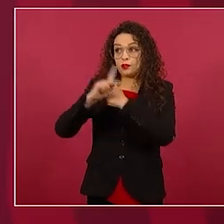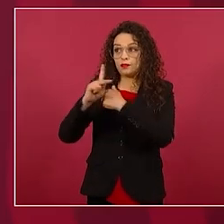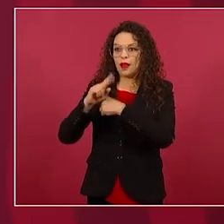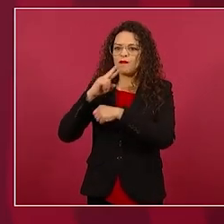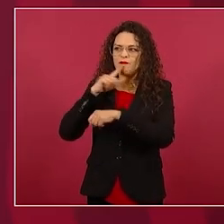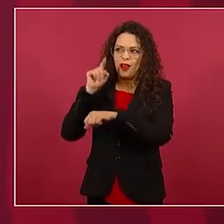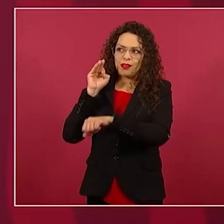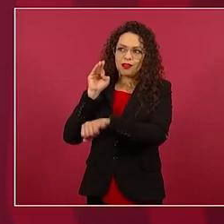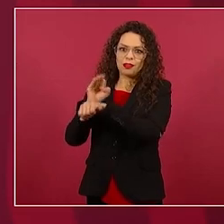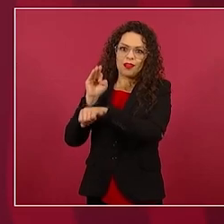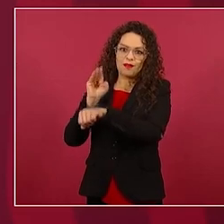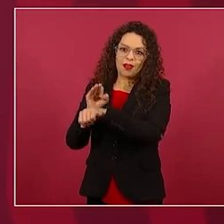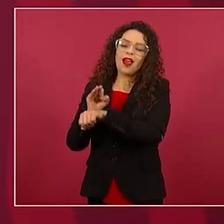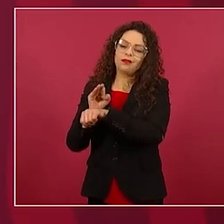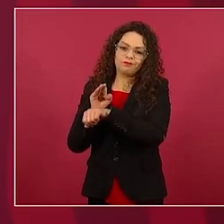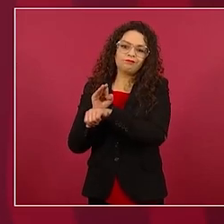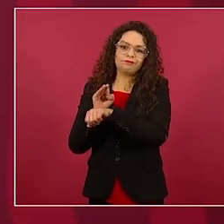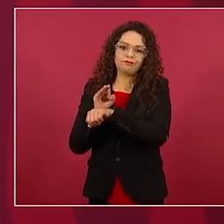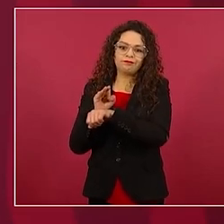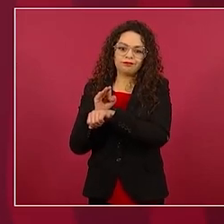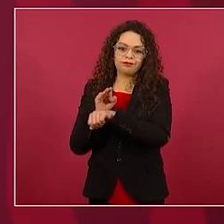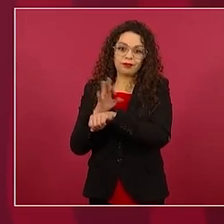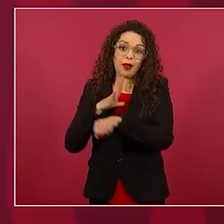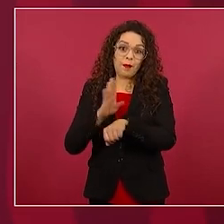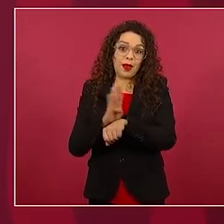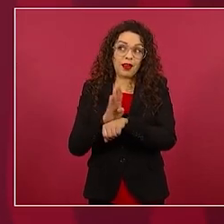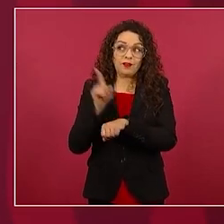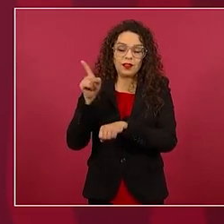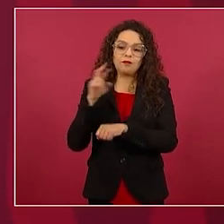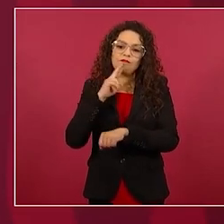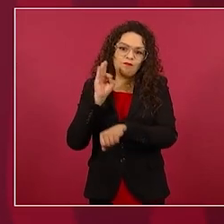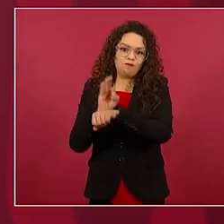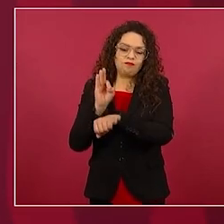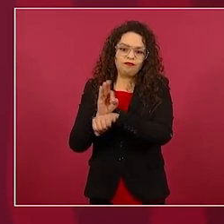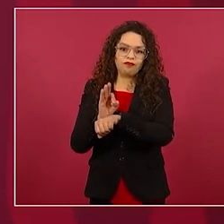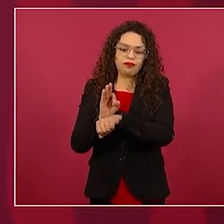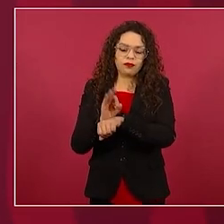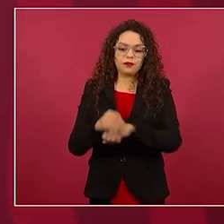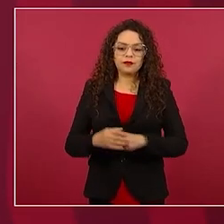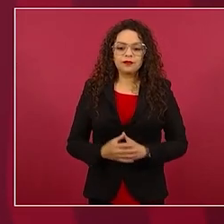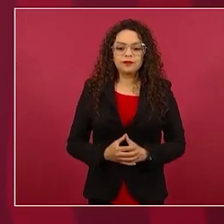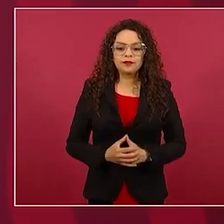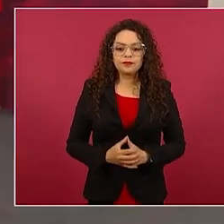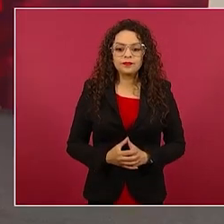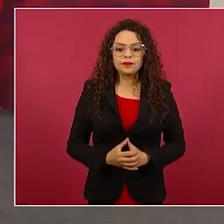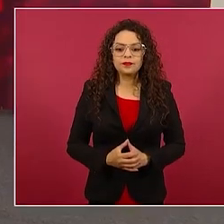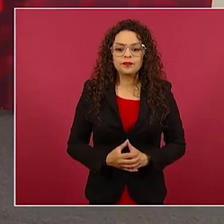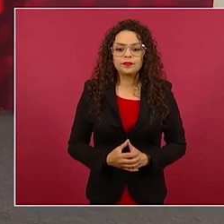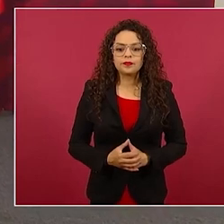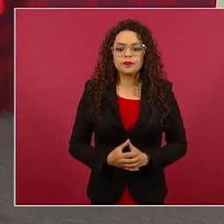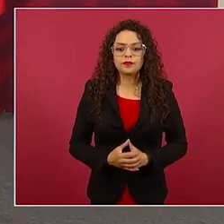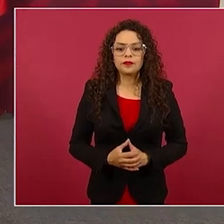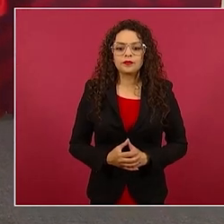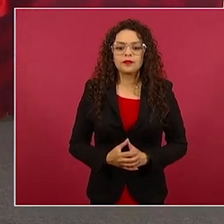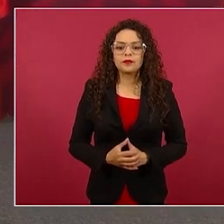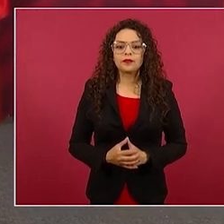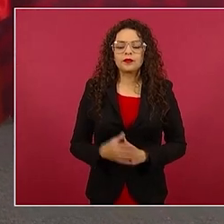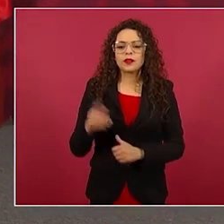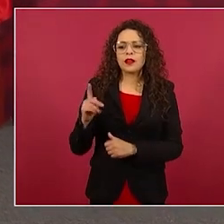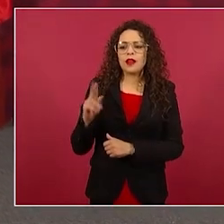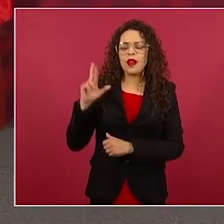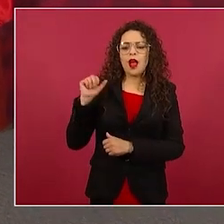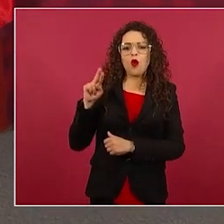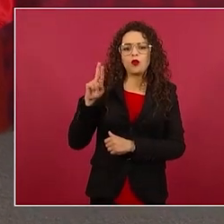vi un mensaje de Krause,